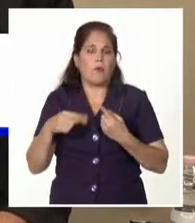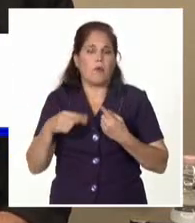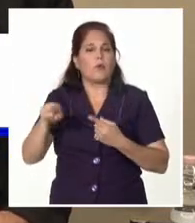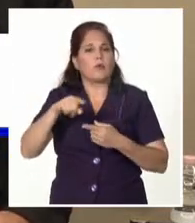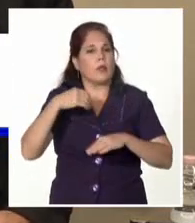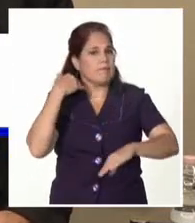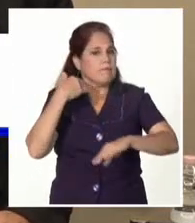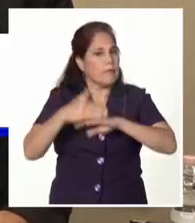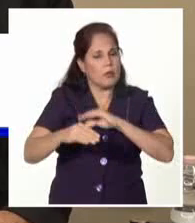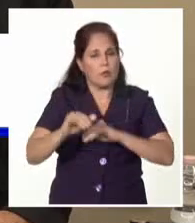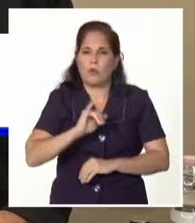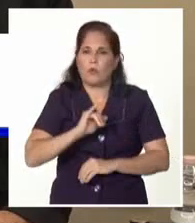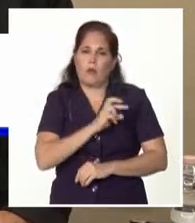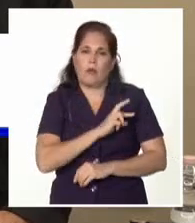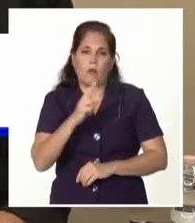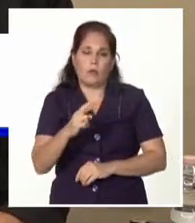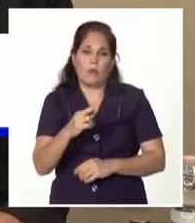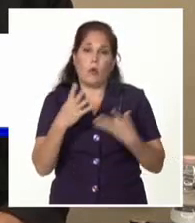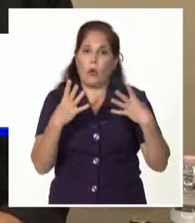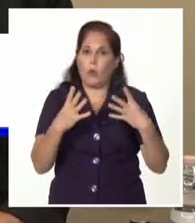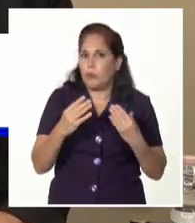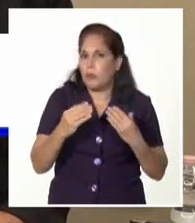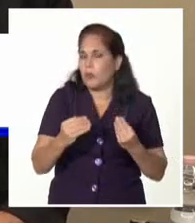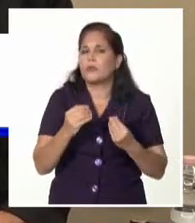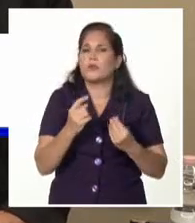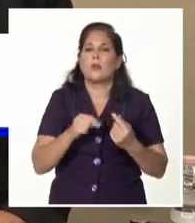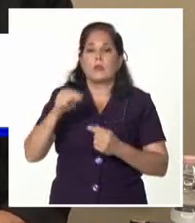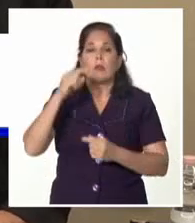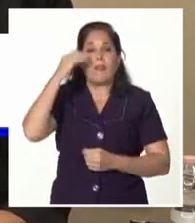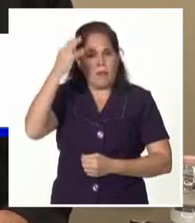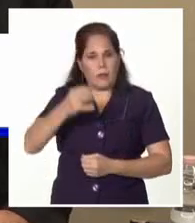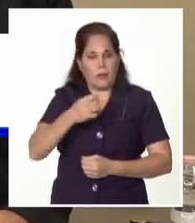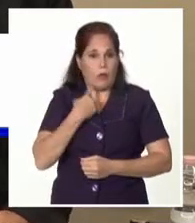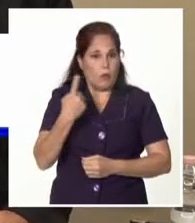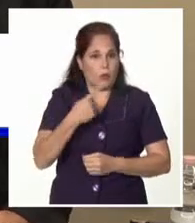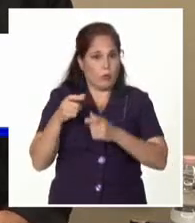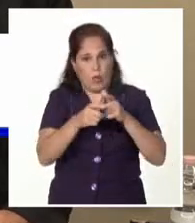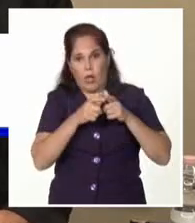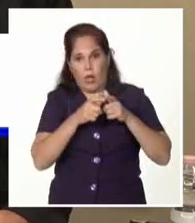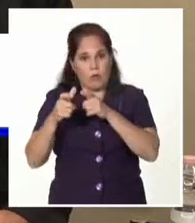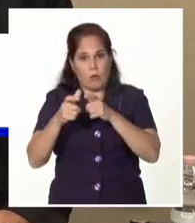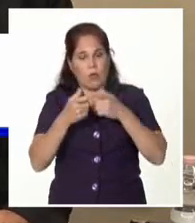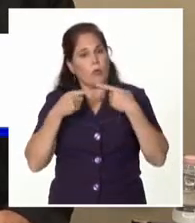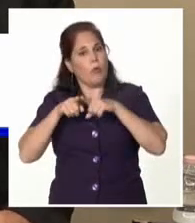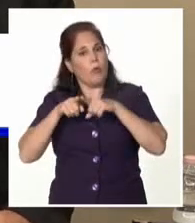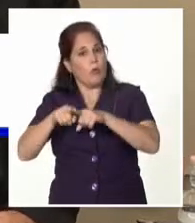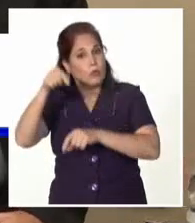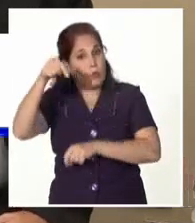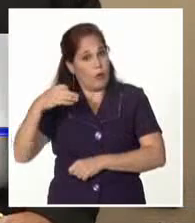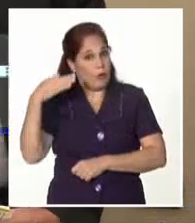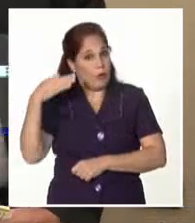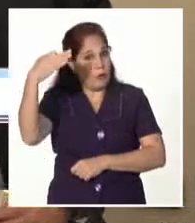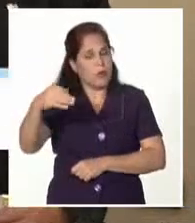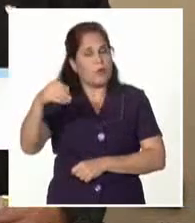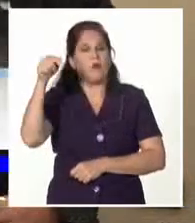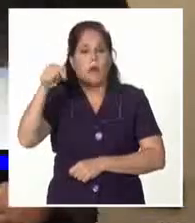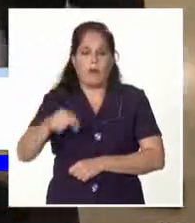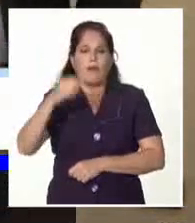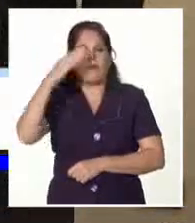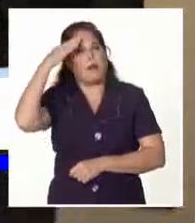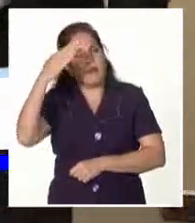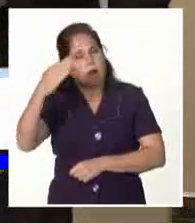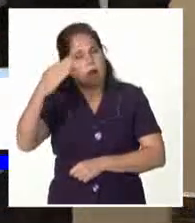una revolución. No ci sono parole per esprimere tutto quello che la nostra asociazione e tutti i compagni presenti le rappresentan. Gracias veramente.